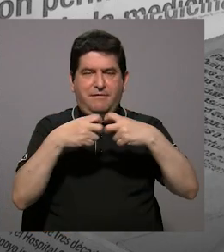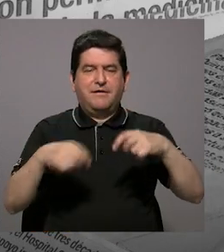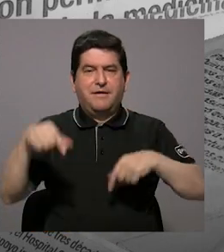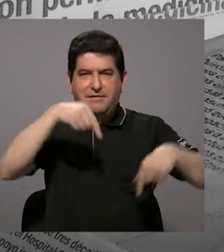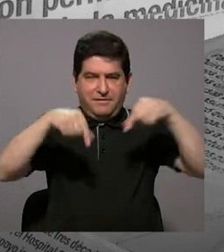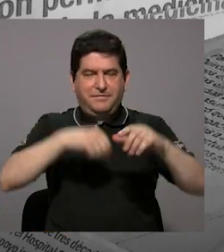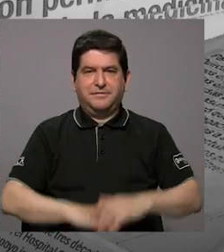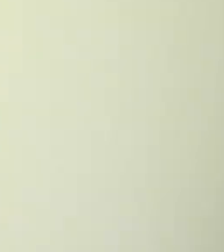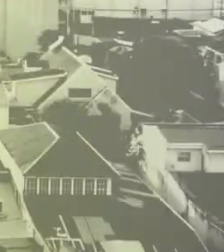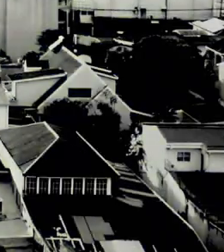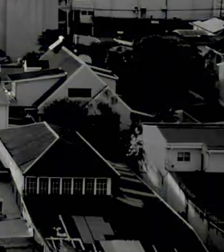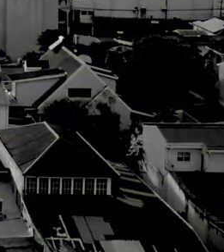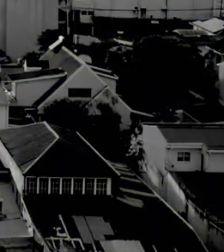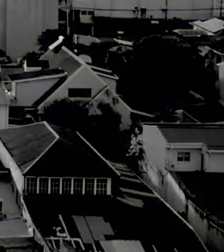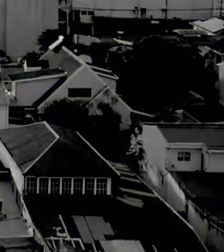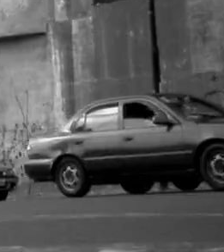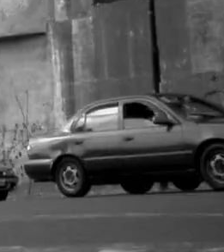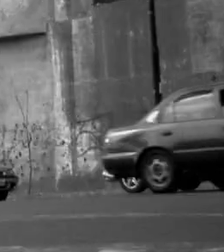Química.